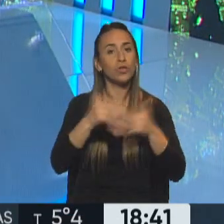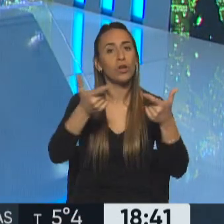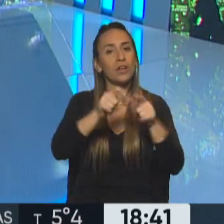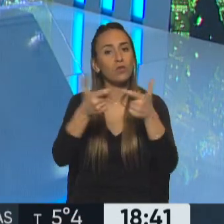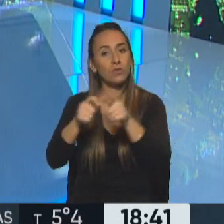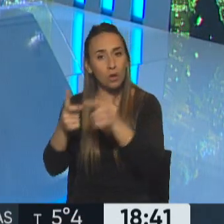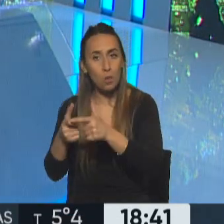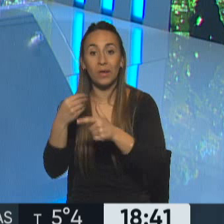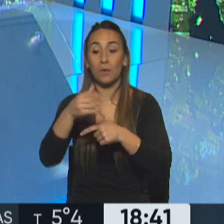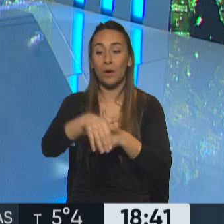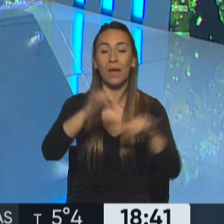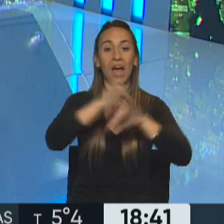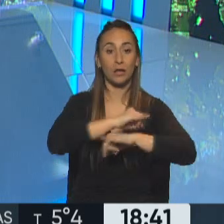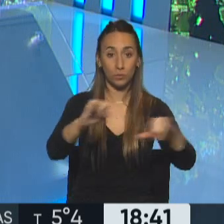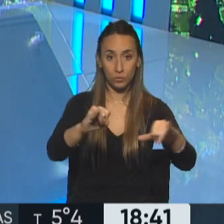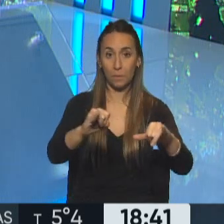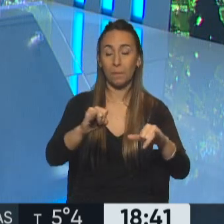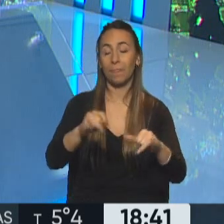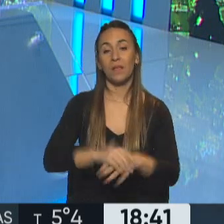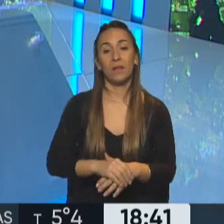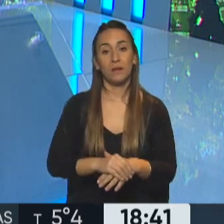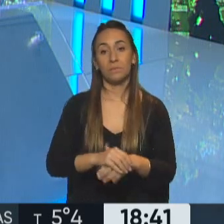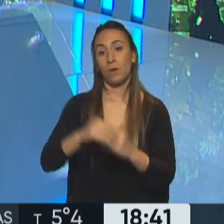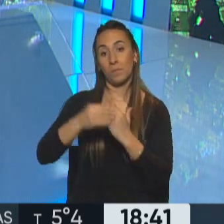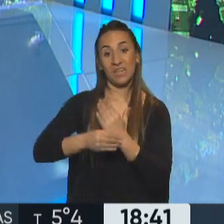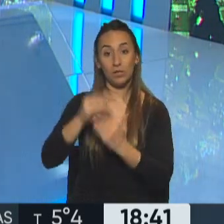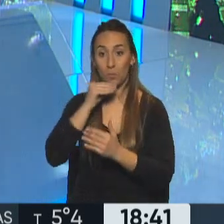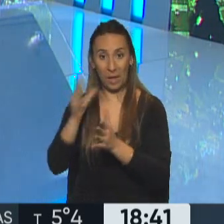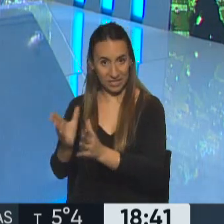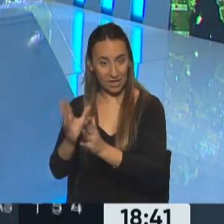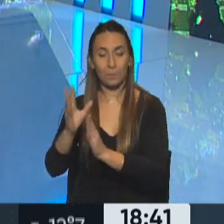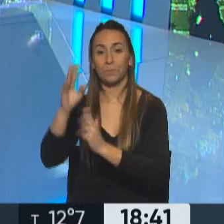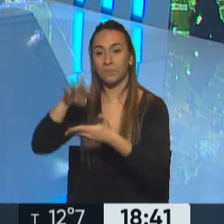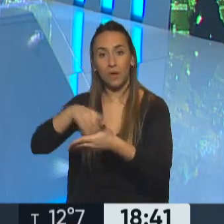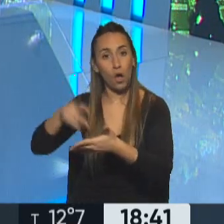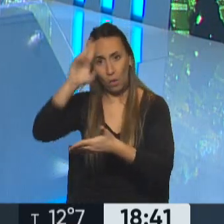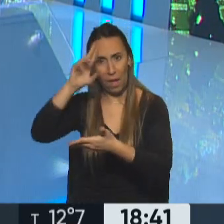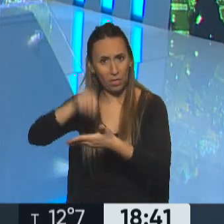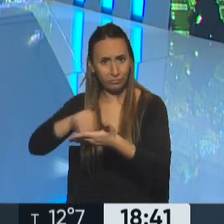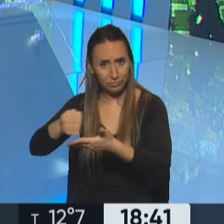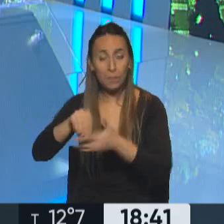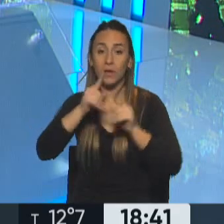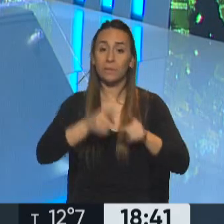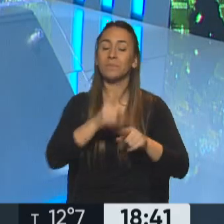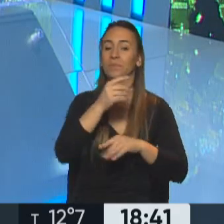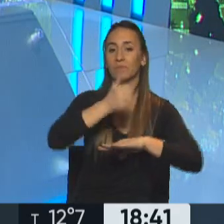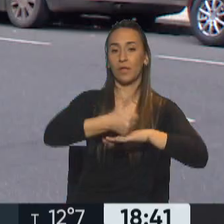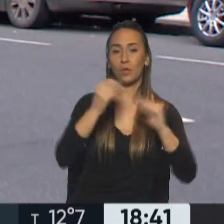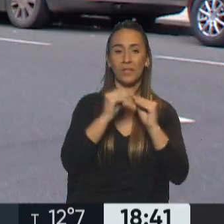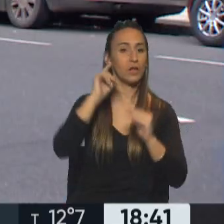anuncios que vendrán. A propósito de la agenda del ministro Sergio Massa, nos informa todas las novedades Gabriel Gamarra desde el Ministerio de Economía.